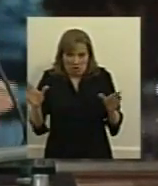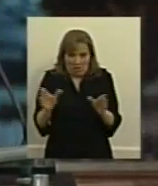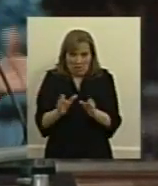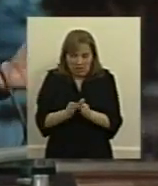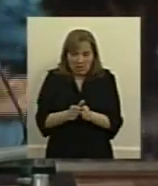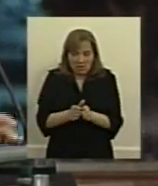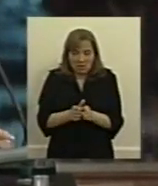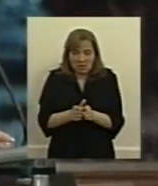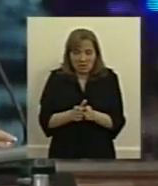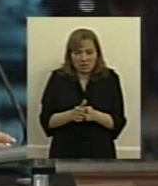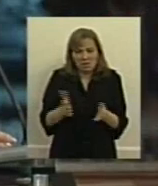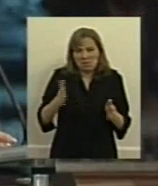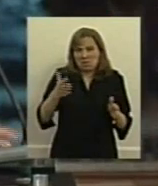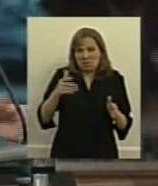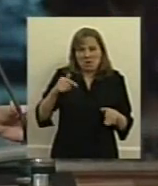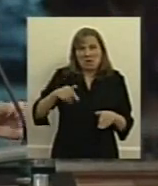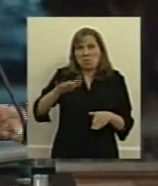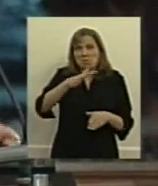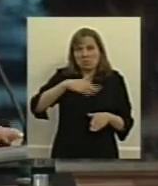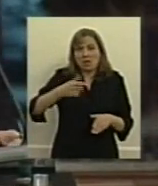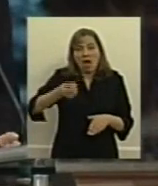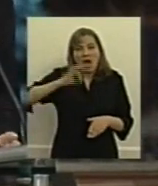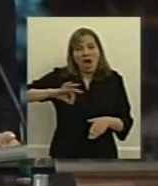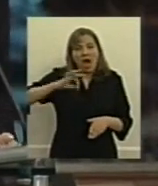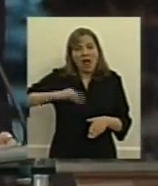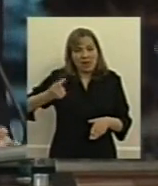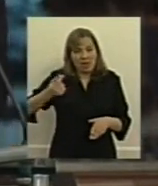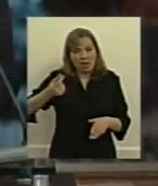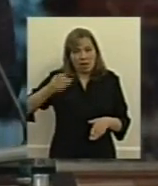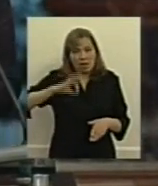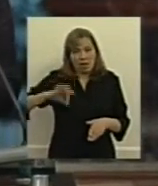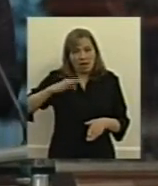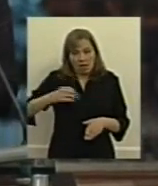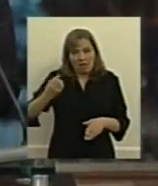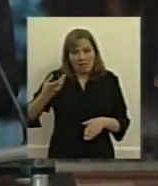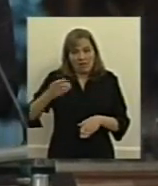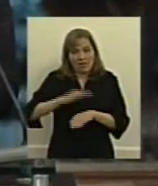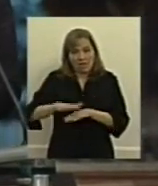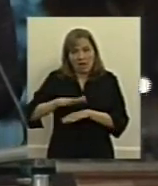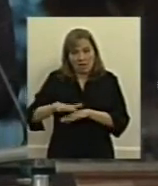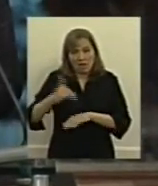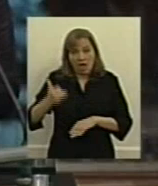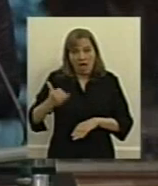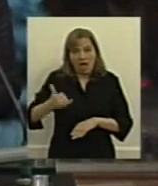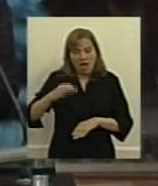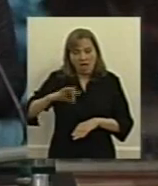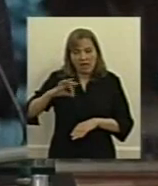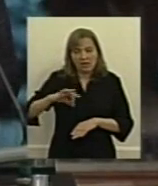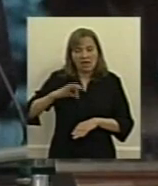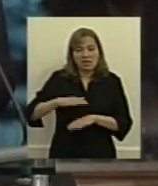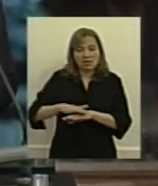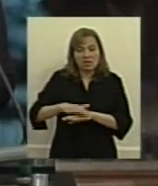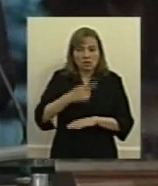fíjense deben ser unos sectores hoy más rentables de la economía con lo cual regulación no significa